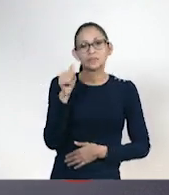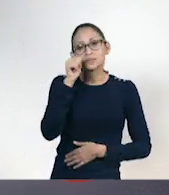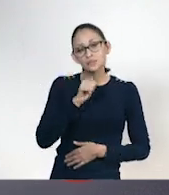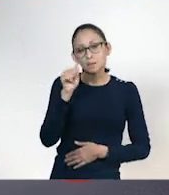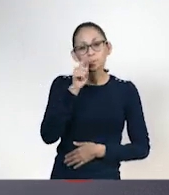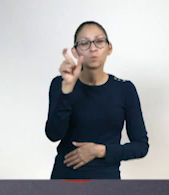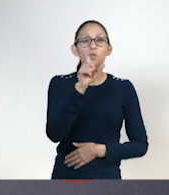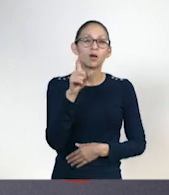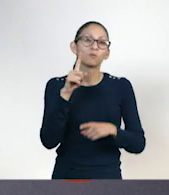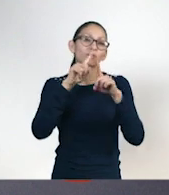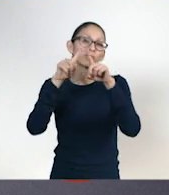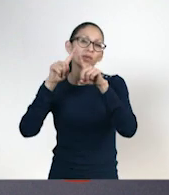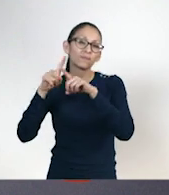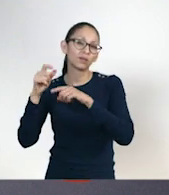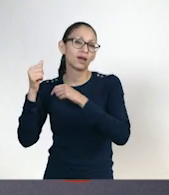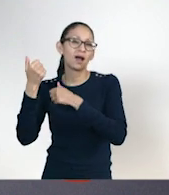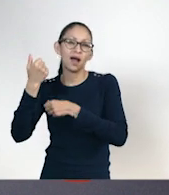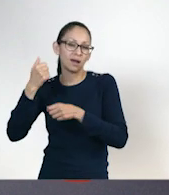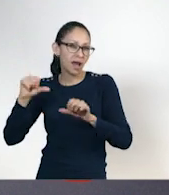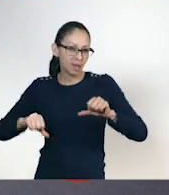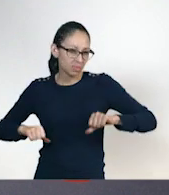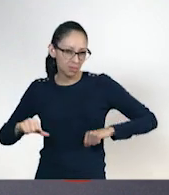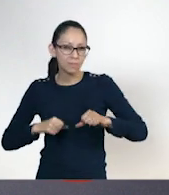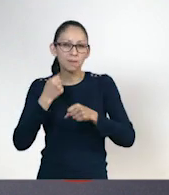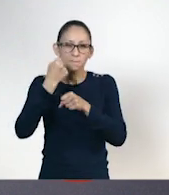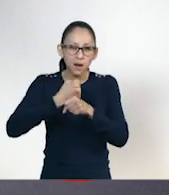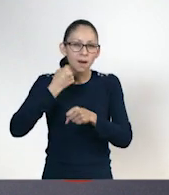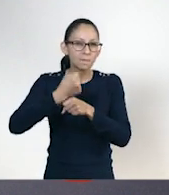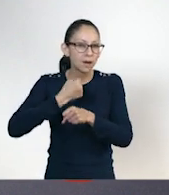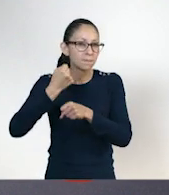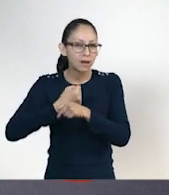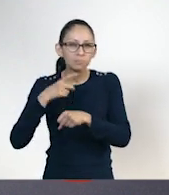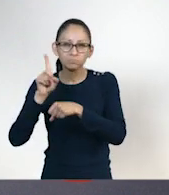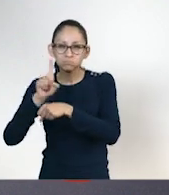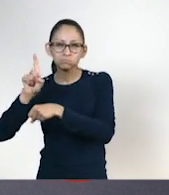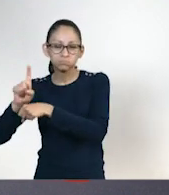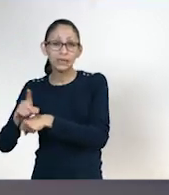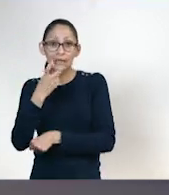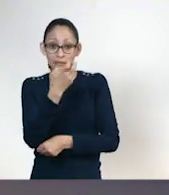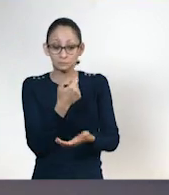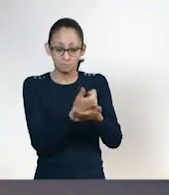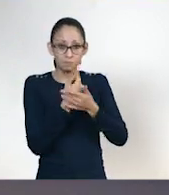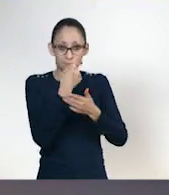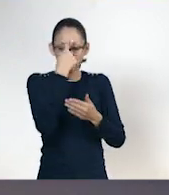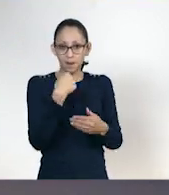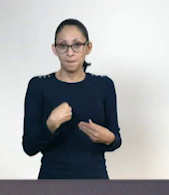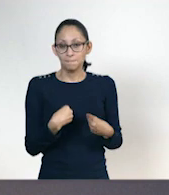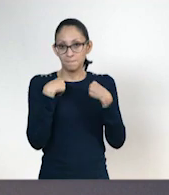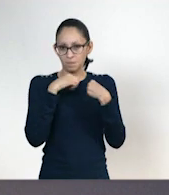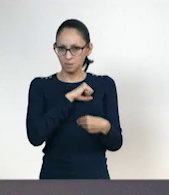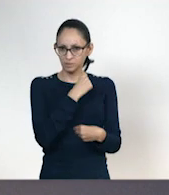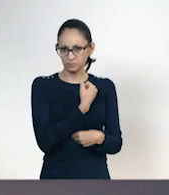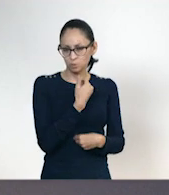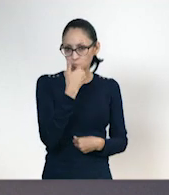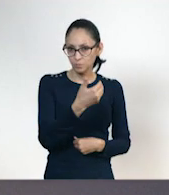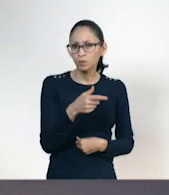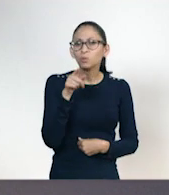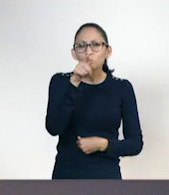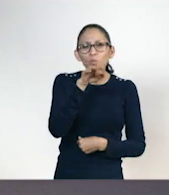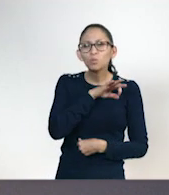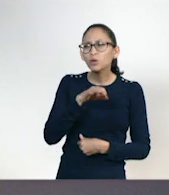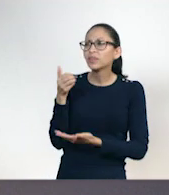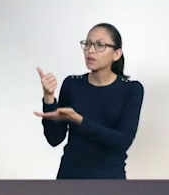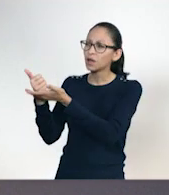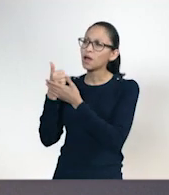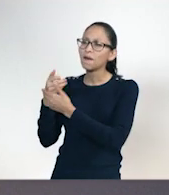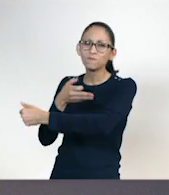actividad física o deporte es uno de los caminos para llegar a tener una vida saludable. Puedes solicitarle a tus familiares que te inscriban en